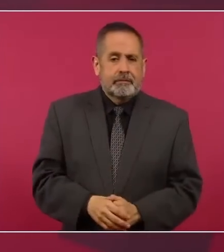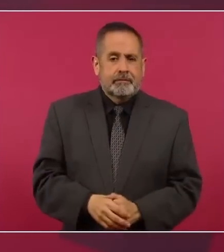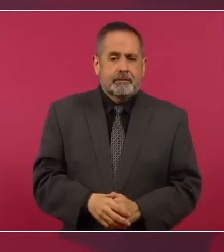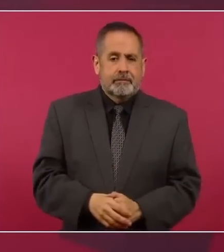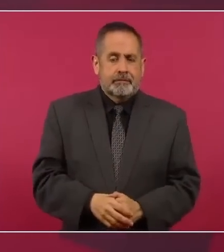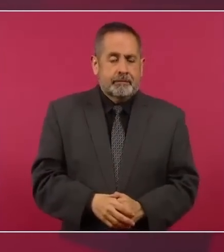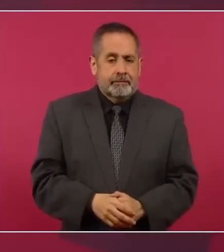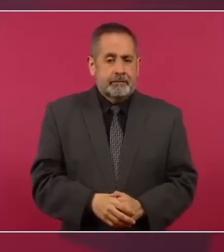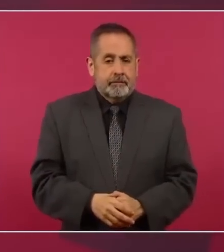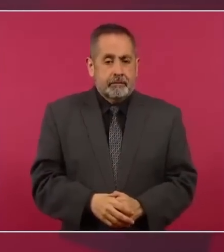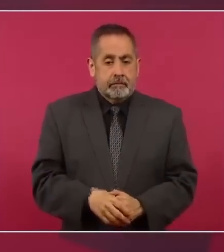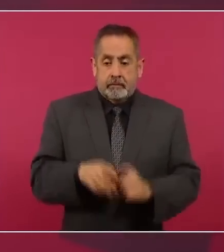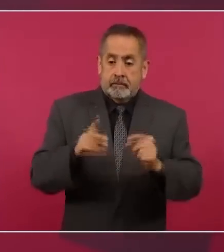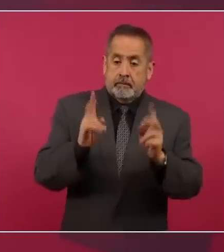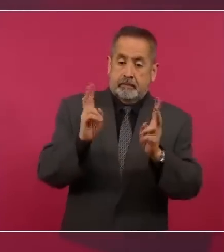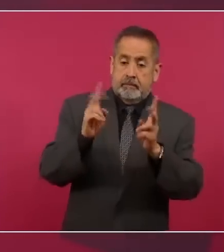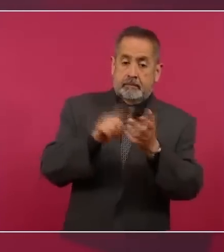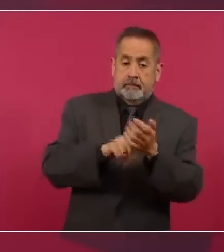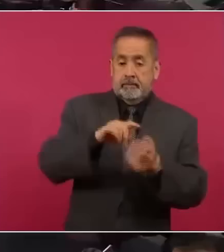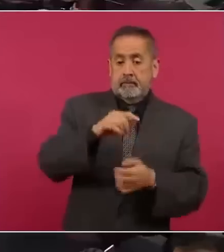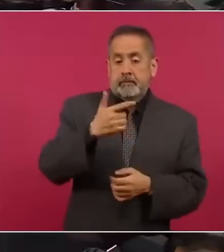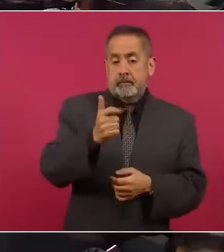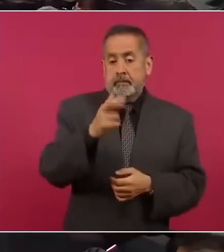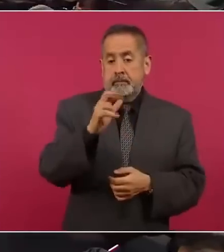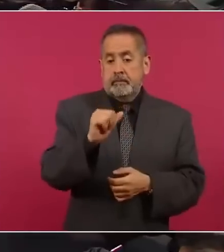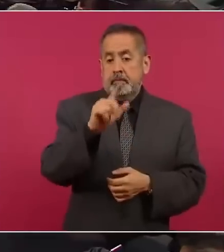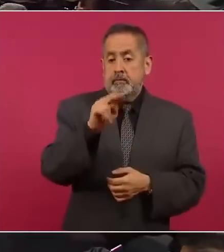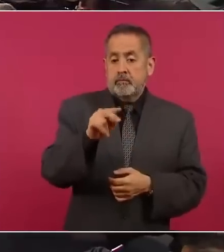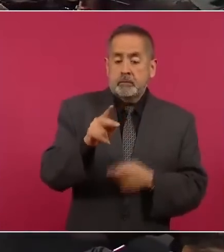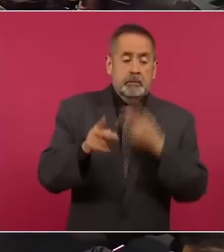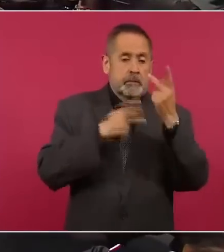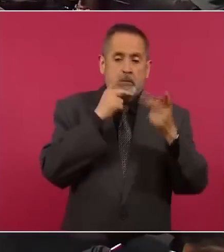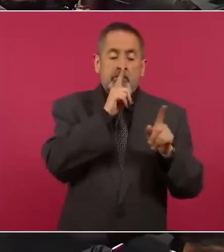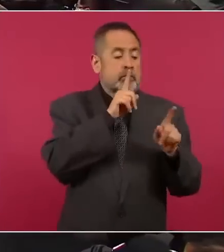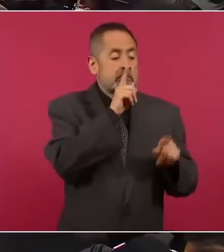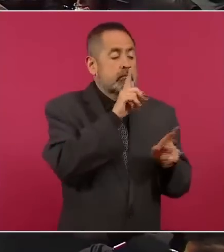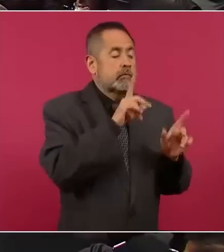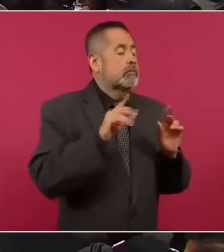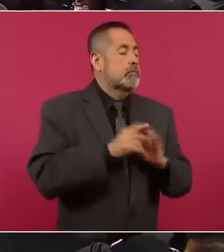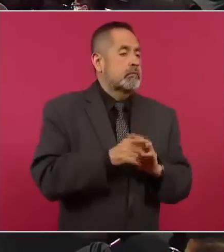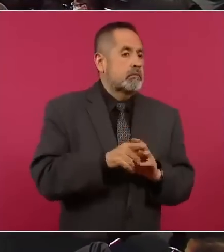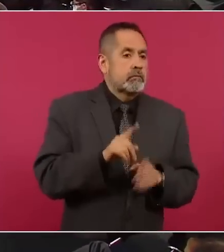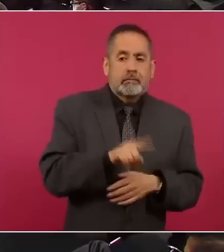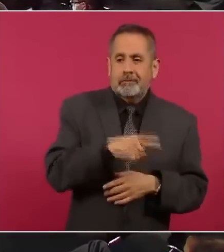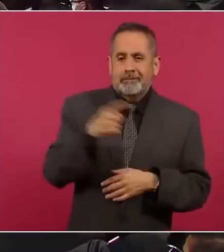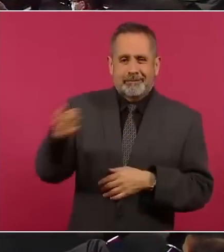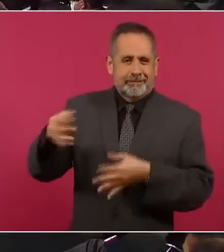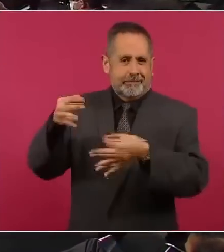No se toca el tema de García Luna… Ah, pero el de la ministra Yasmín, sí,